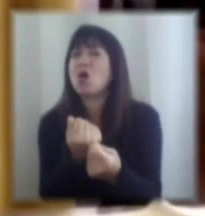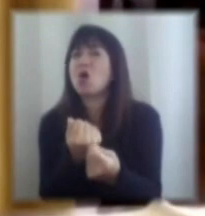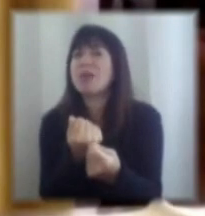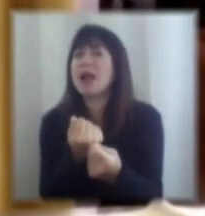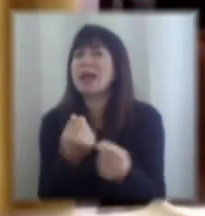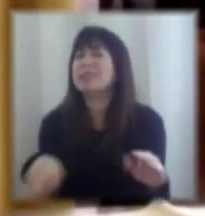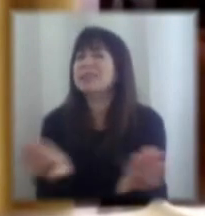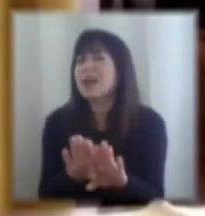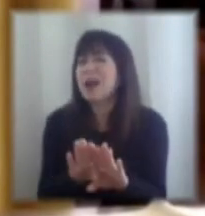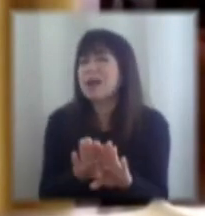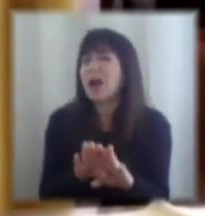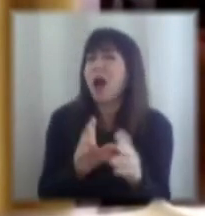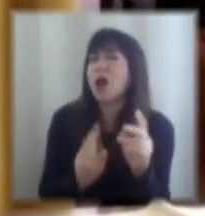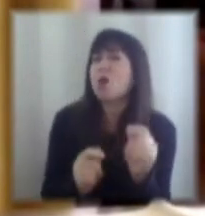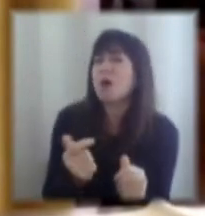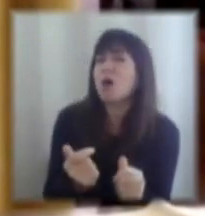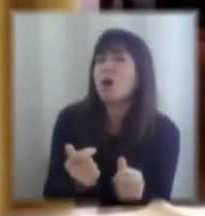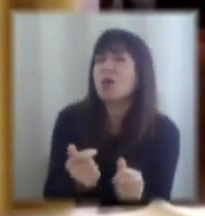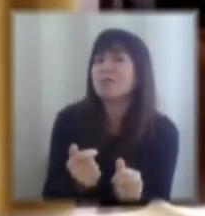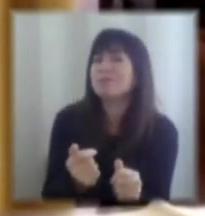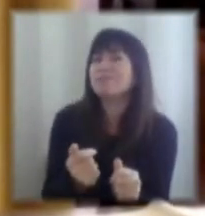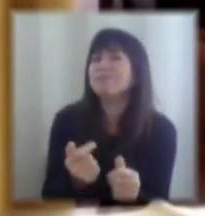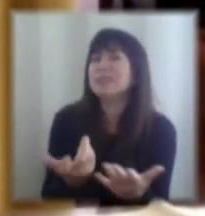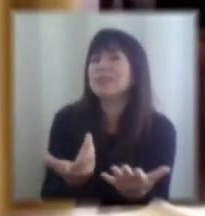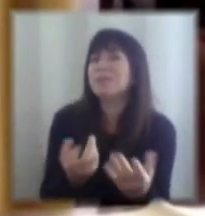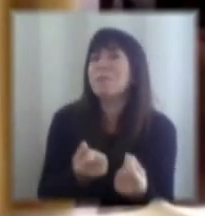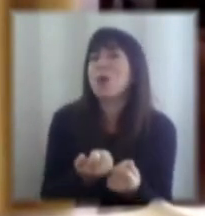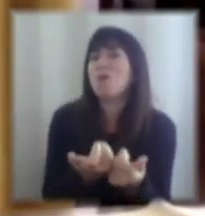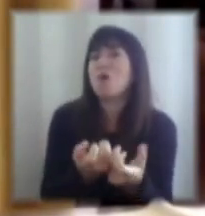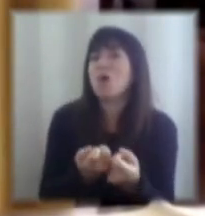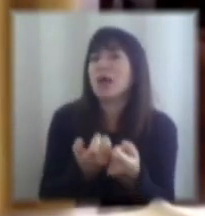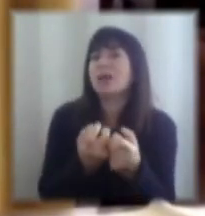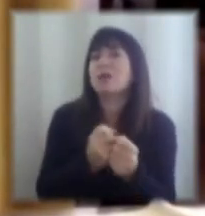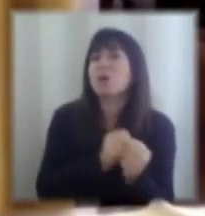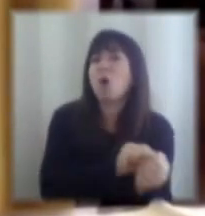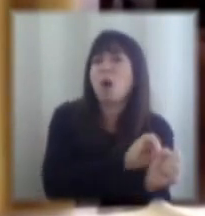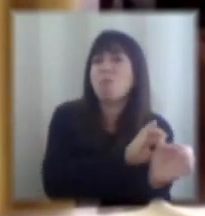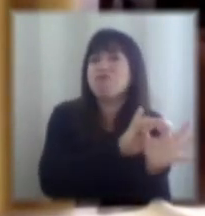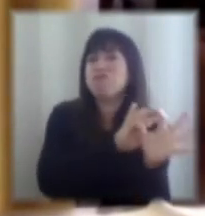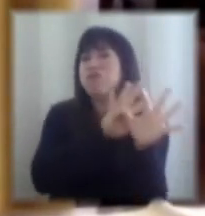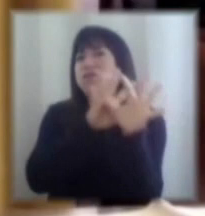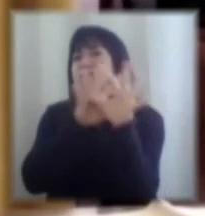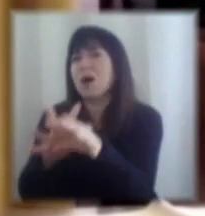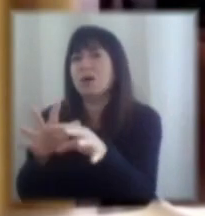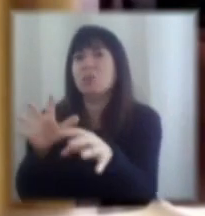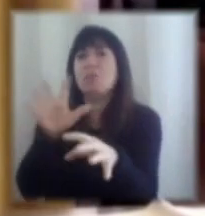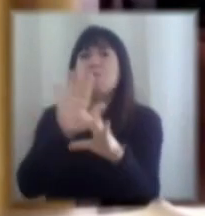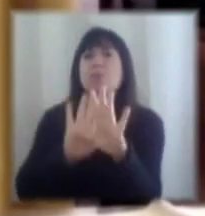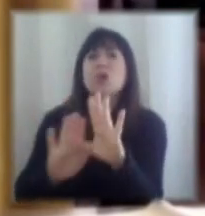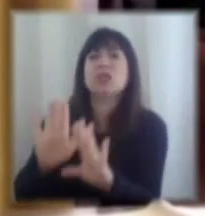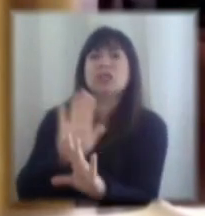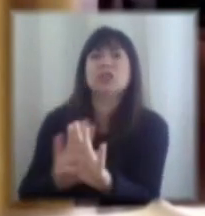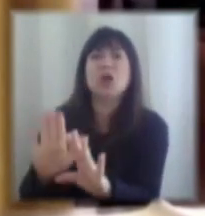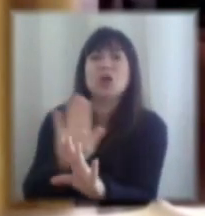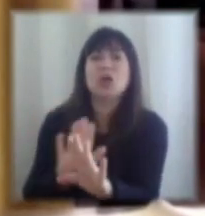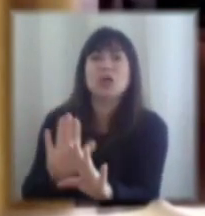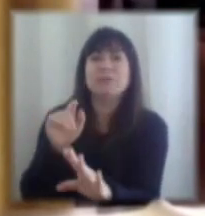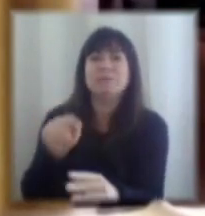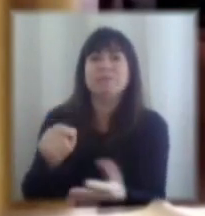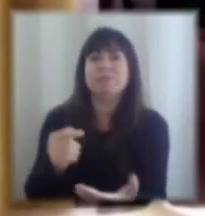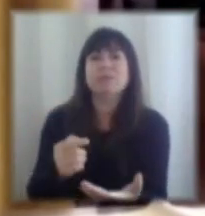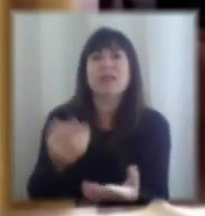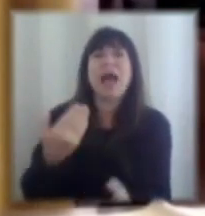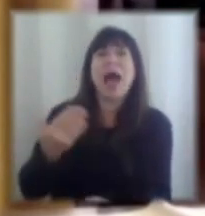cerrar y generen una ola de proteccionismo. Cuando uno se remonta a la historia y revisa la crisis